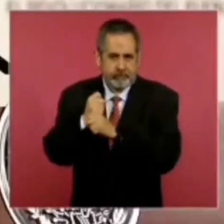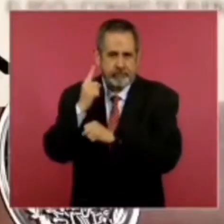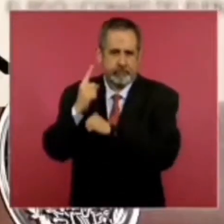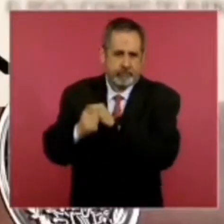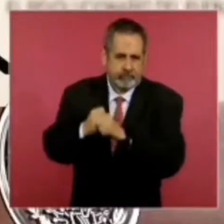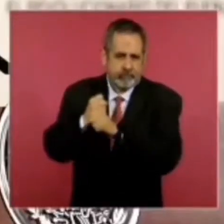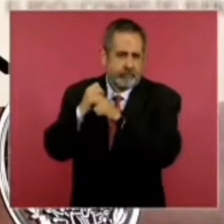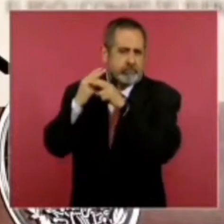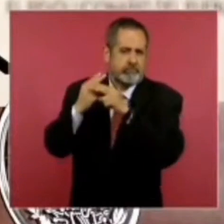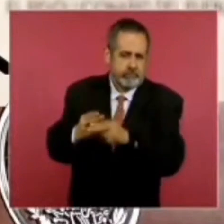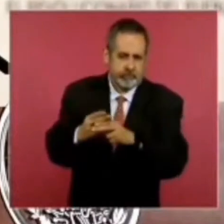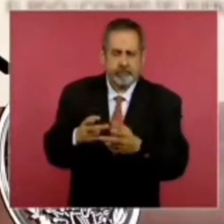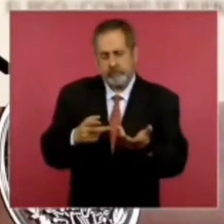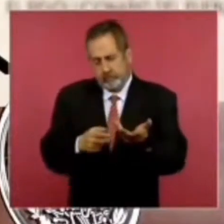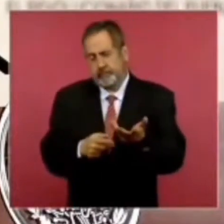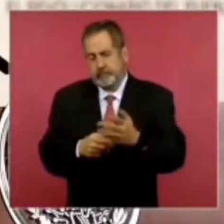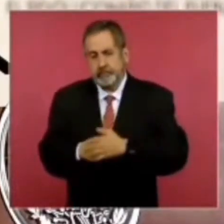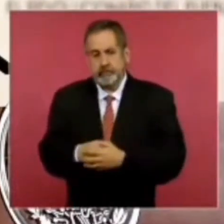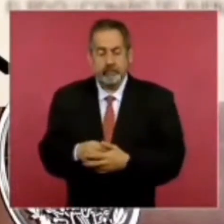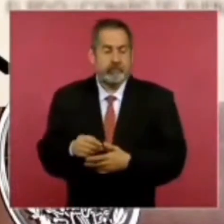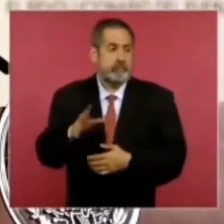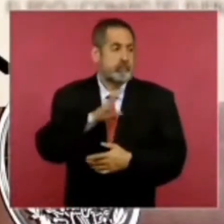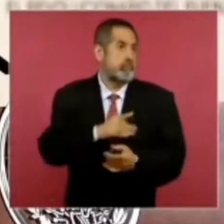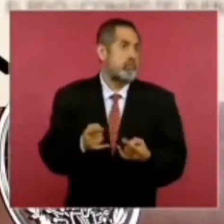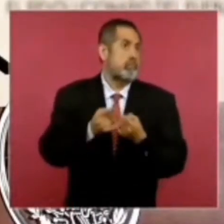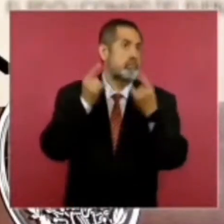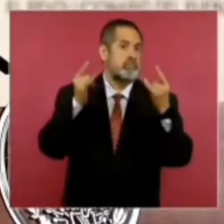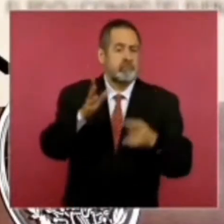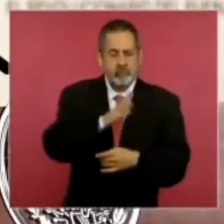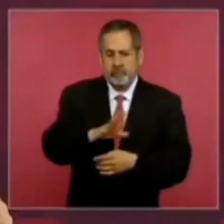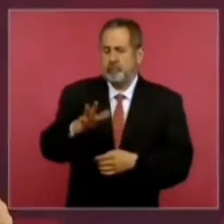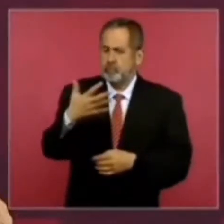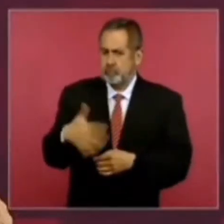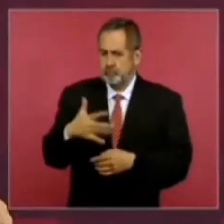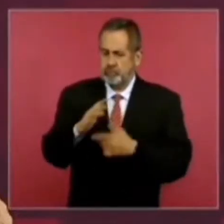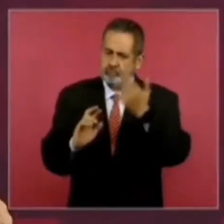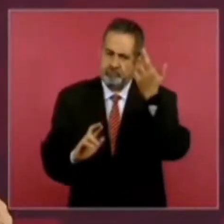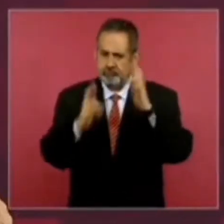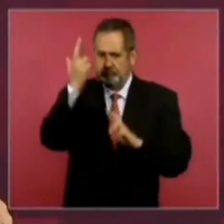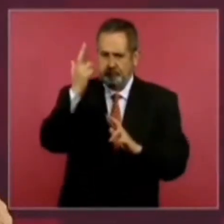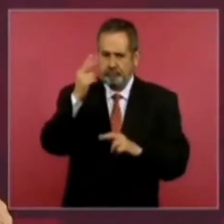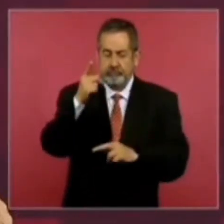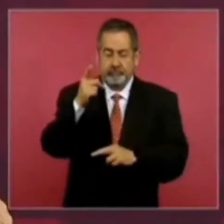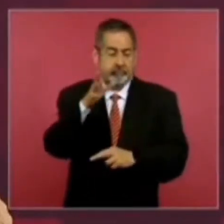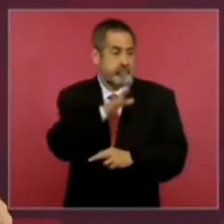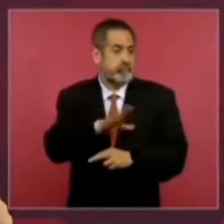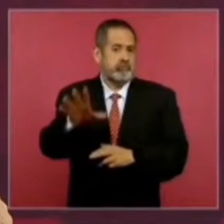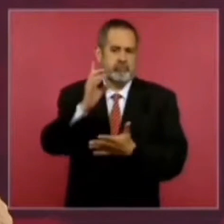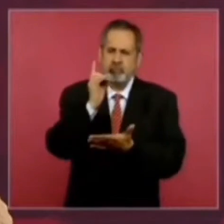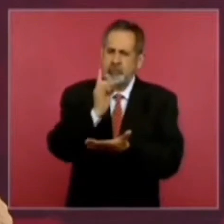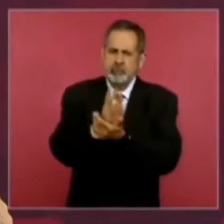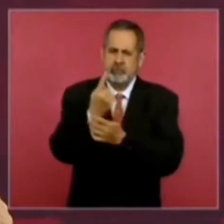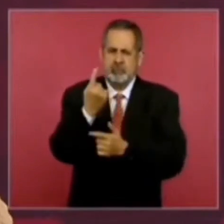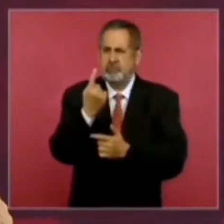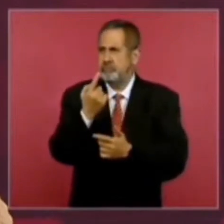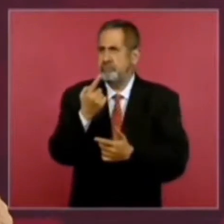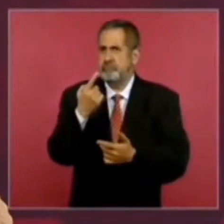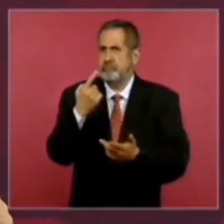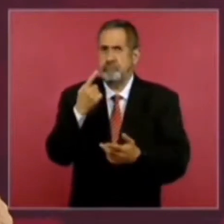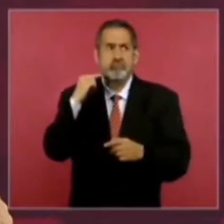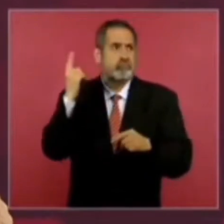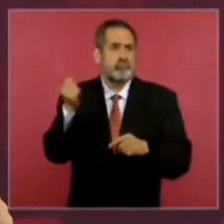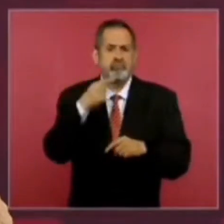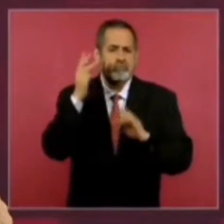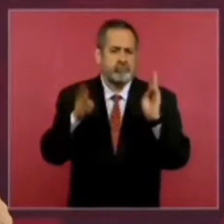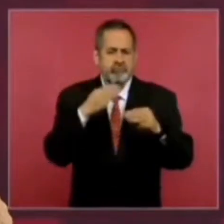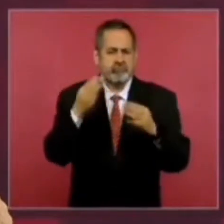que es un acontecimiento histórico, excepcional, único,